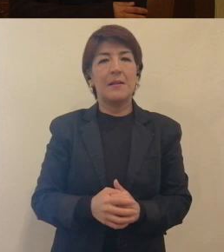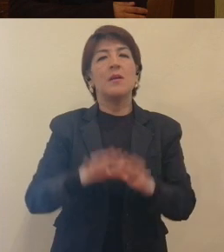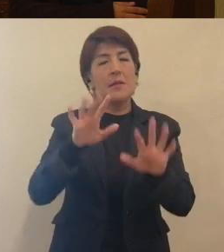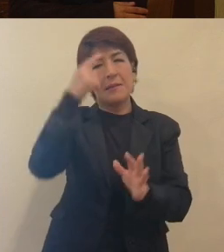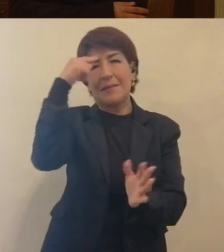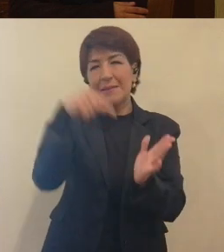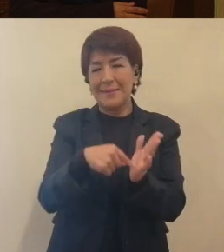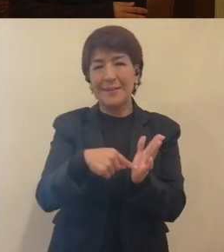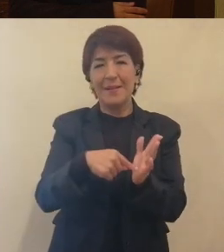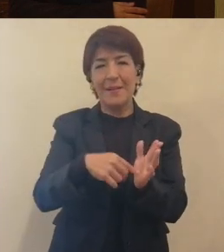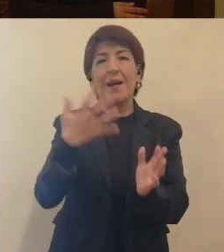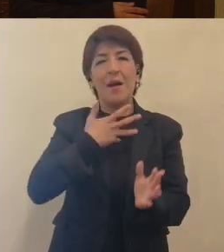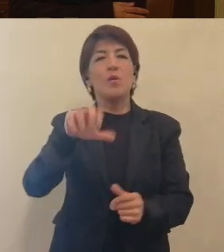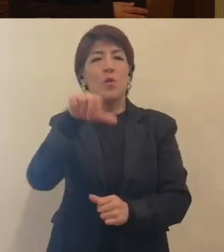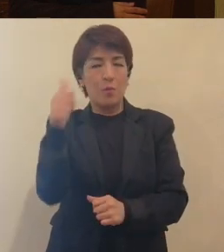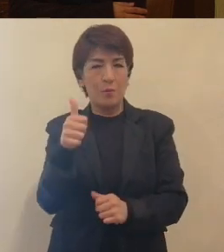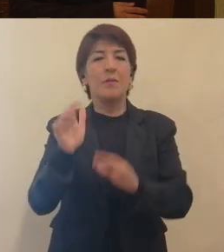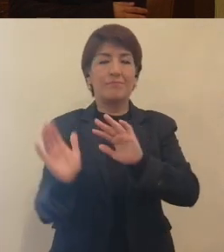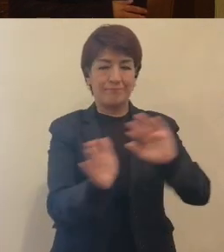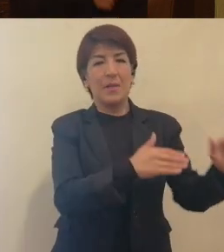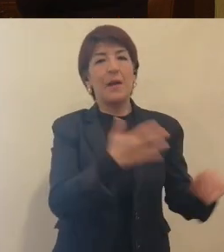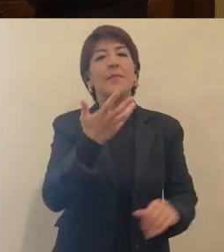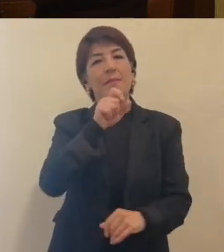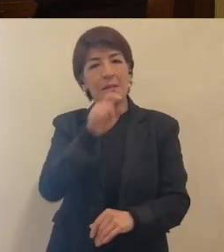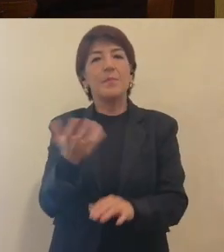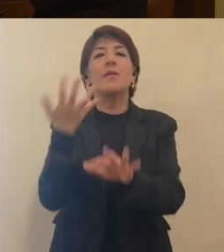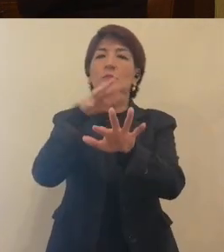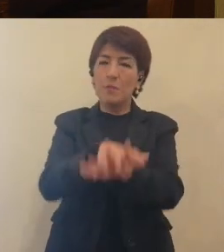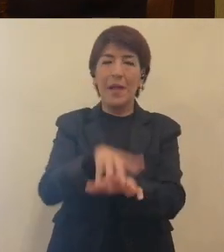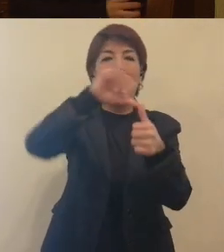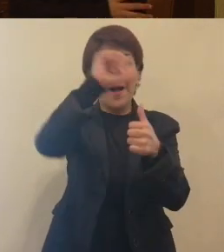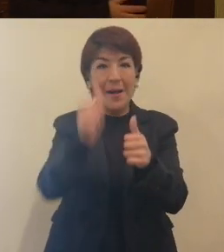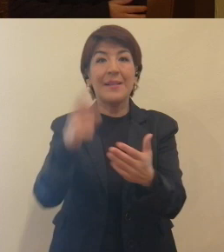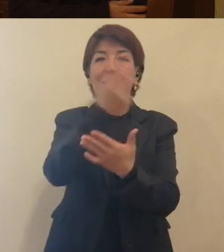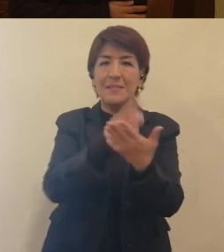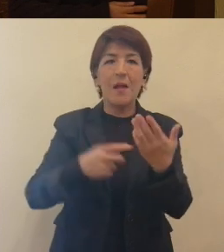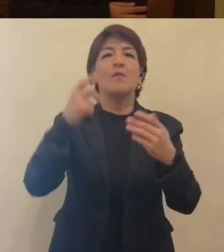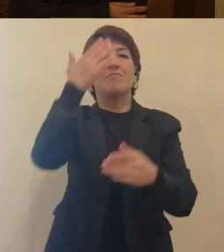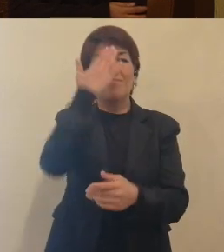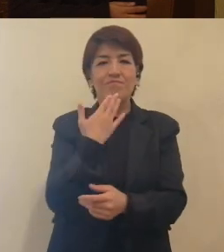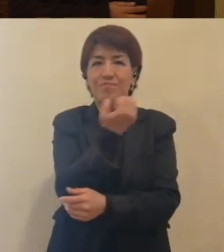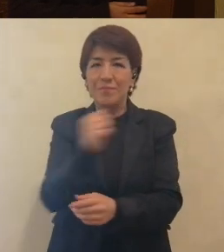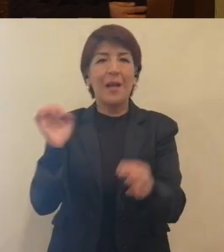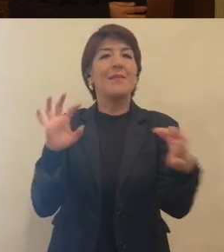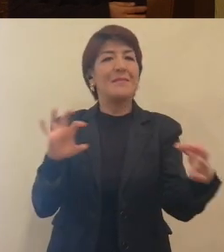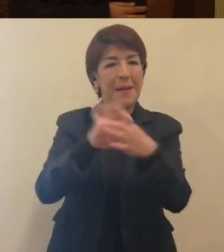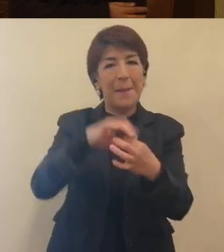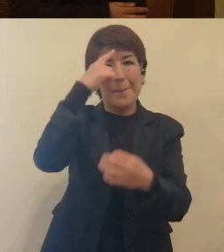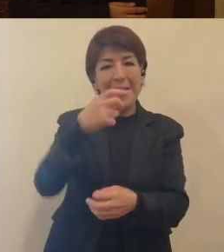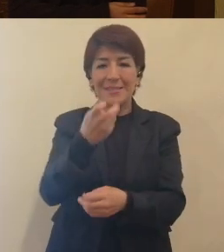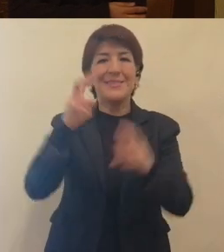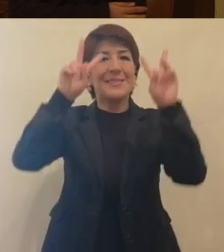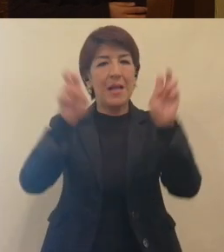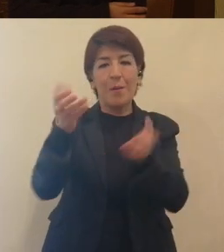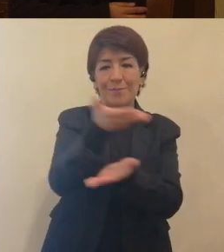ejemplo, y creo que otras... Por otra parte, vamos a incluir a los artistas y diseñadores a que se involucren en estos temas.